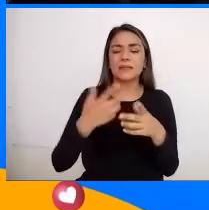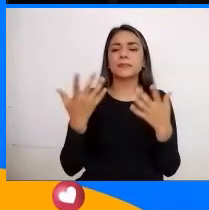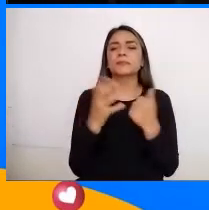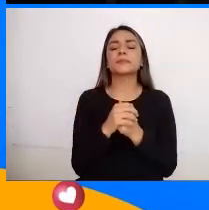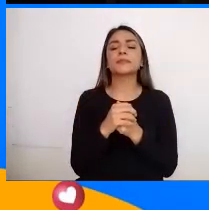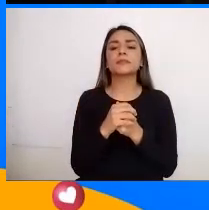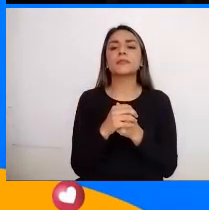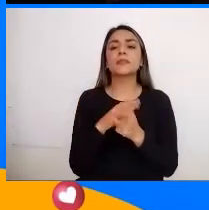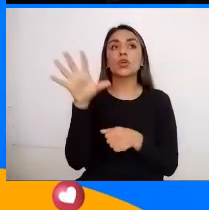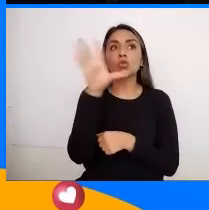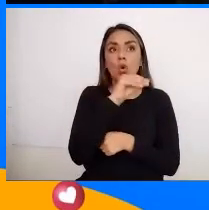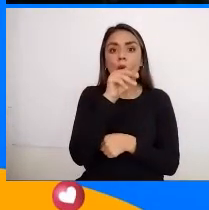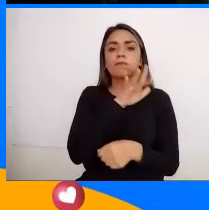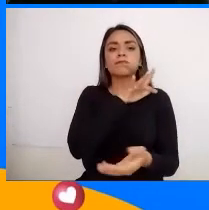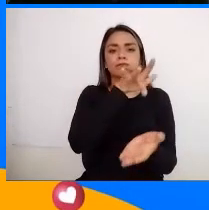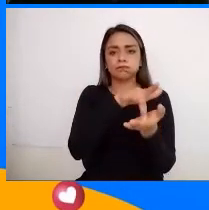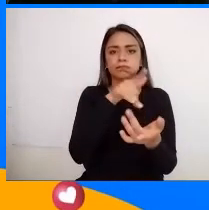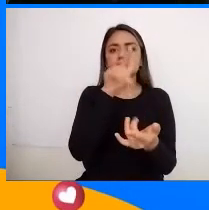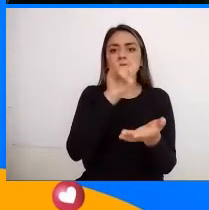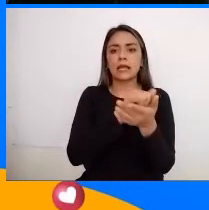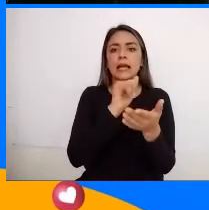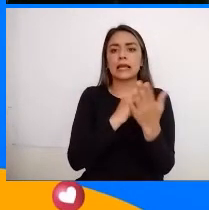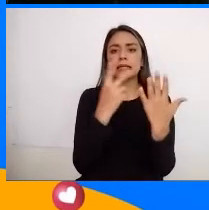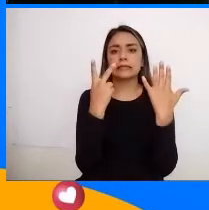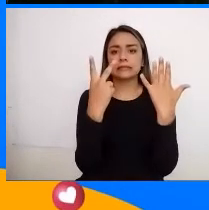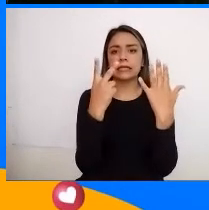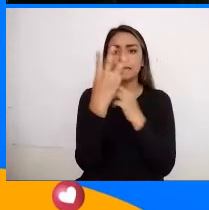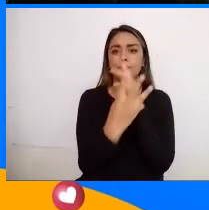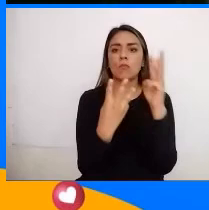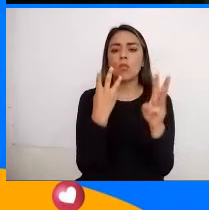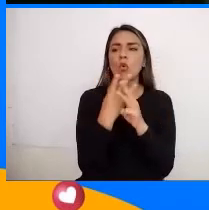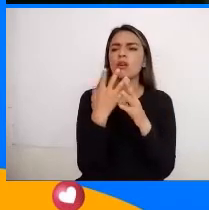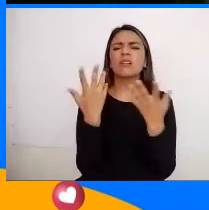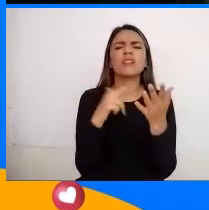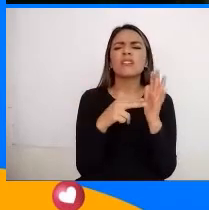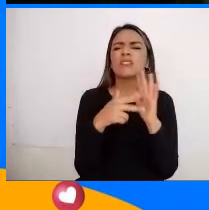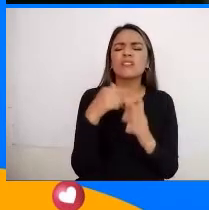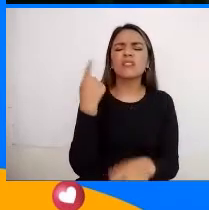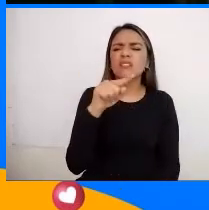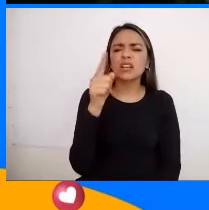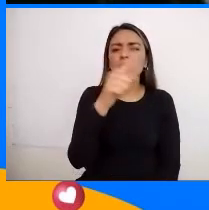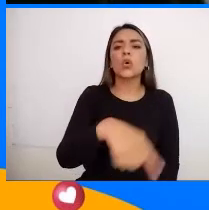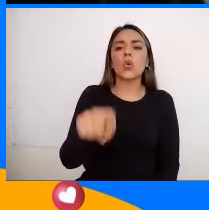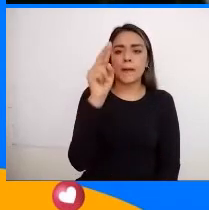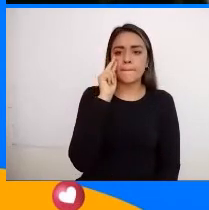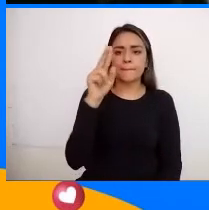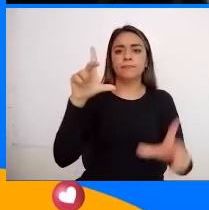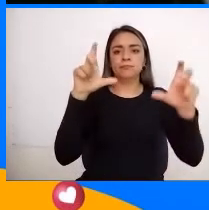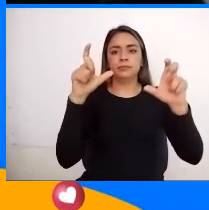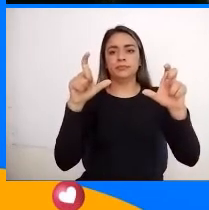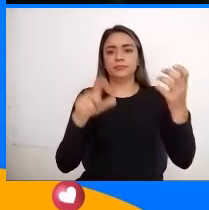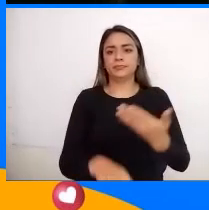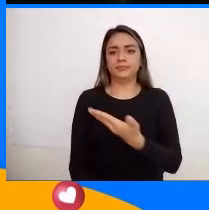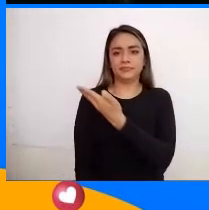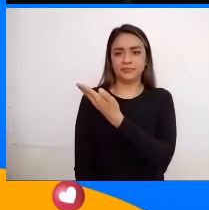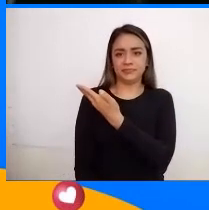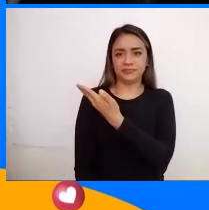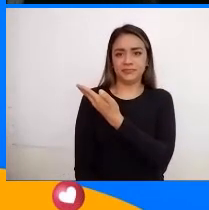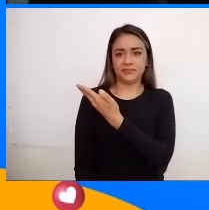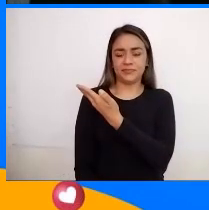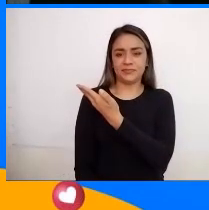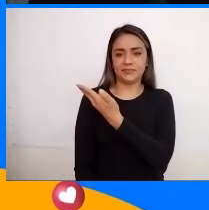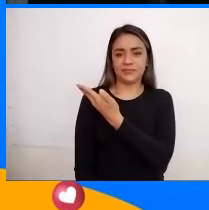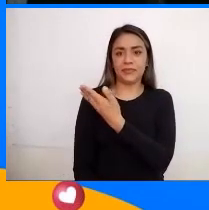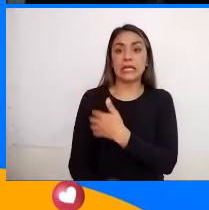Ellos Iban A las siete maravillas Del mundo Que son las que Ustedes están viendo allí Vamos a tomarnos Entonces